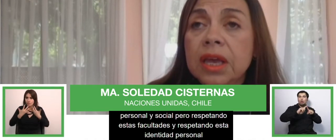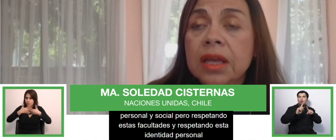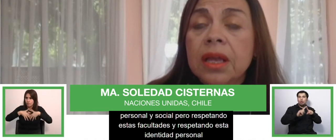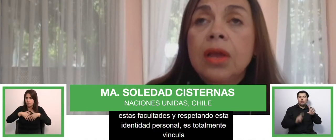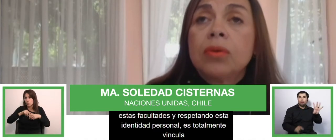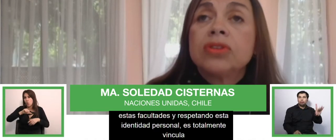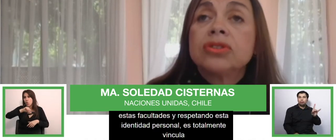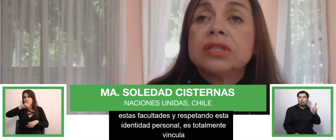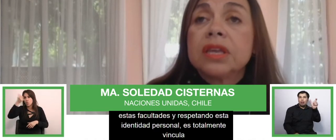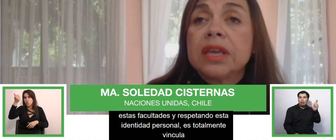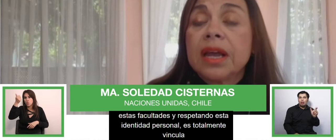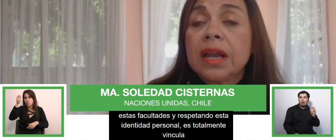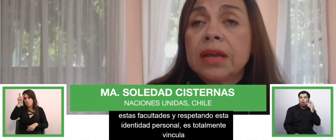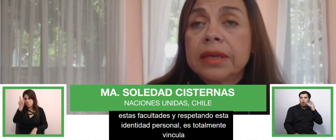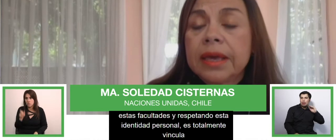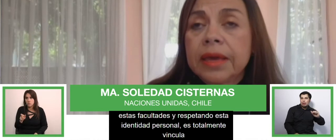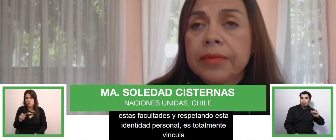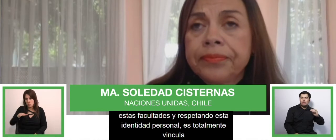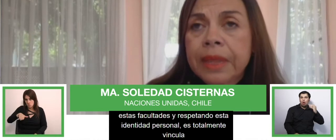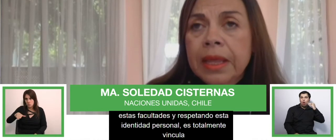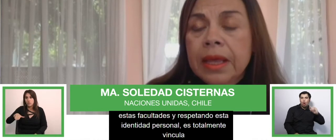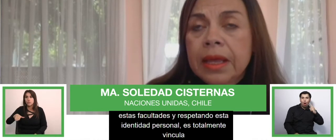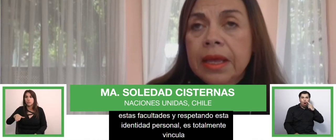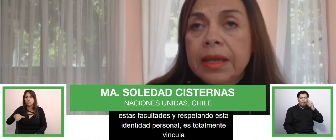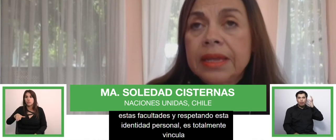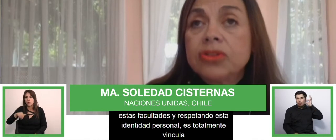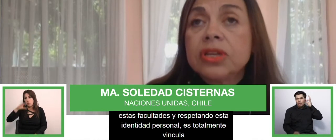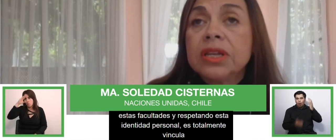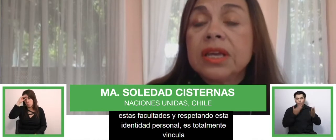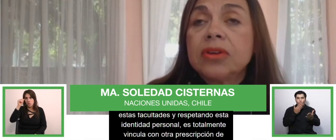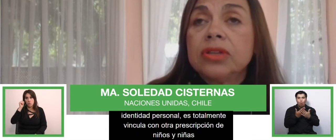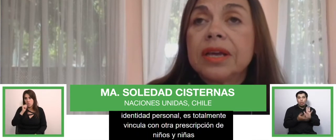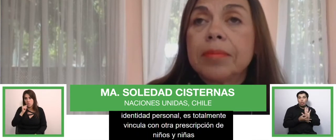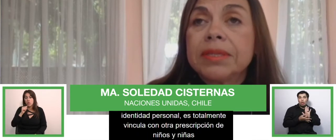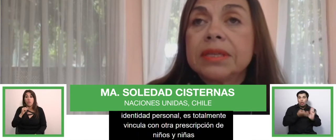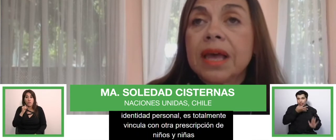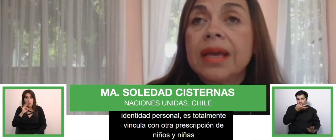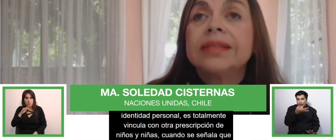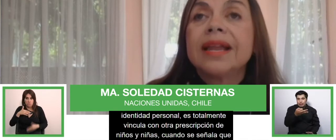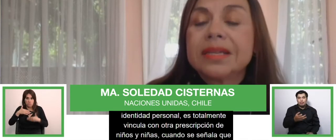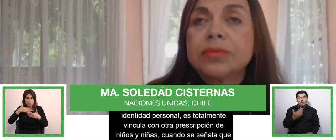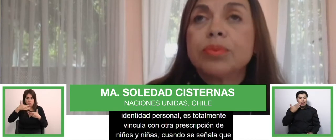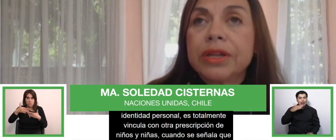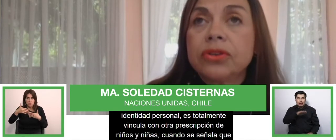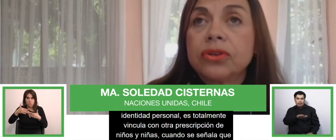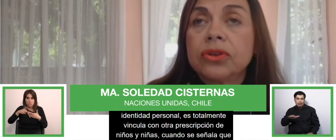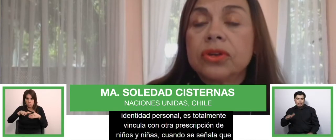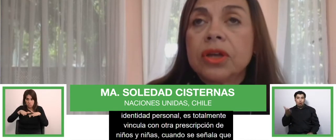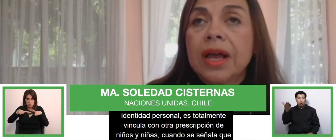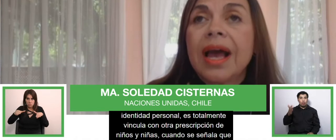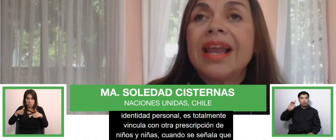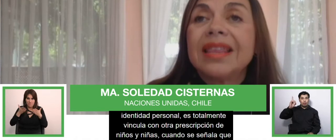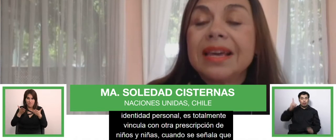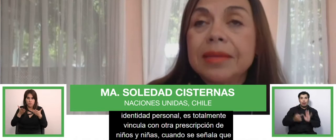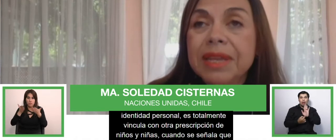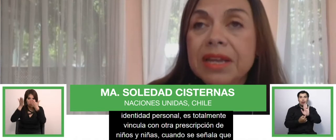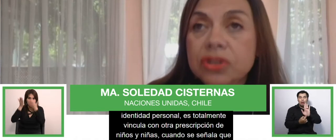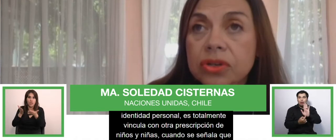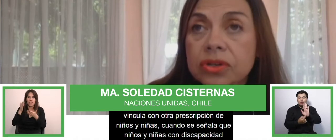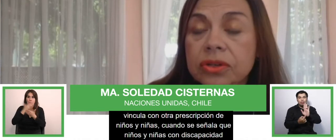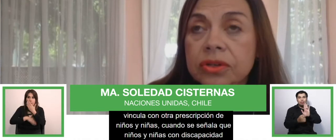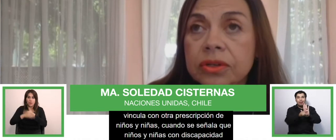y niñas, cuando se señala que niños y niñas con discapacidad están expuestos a la